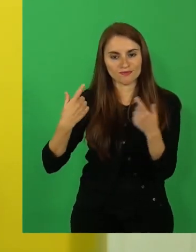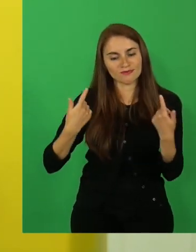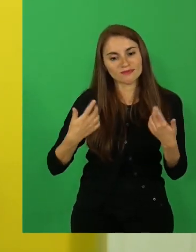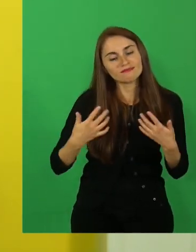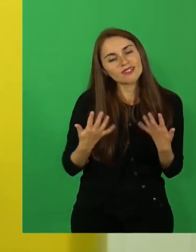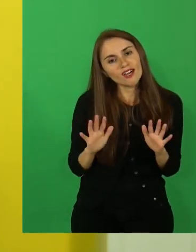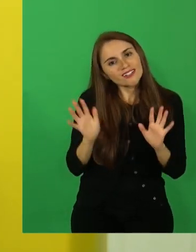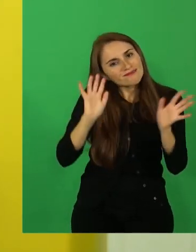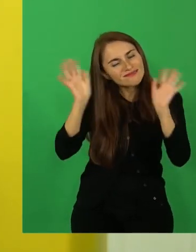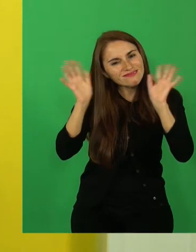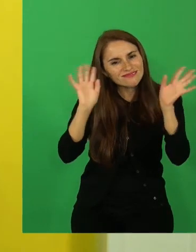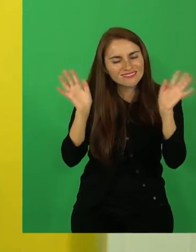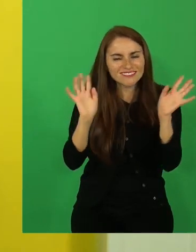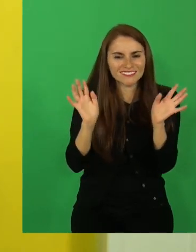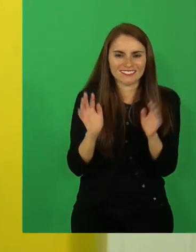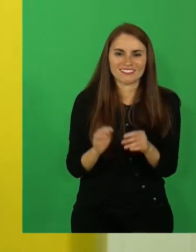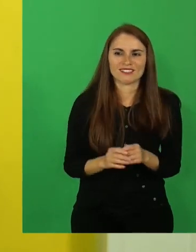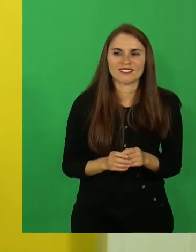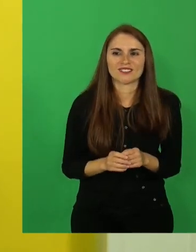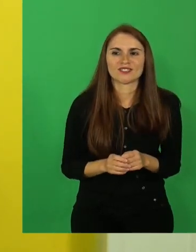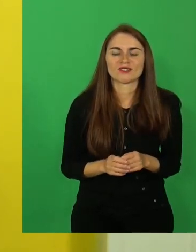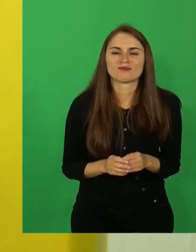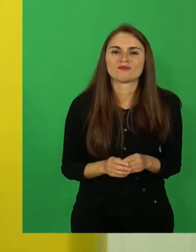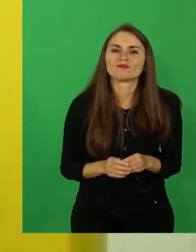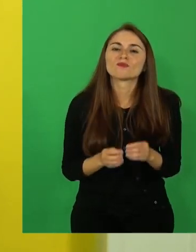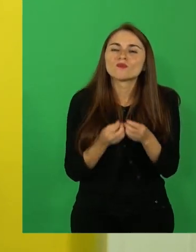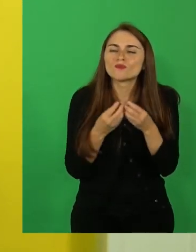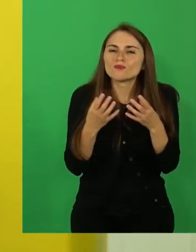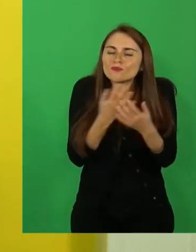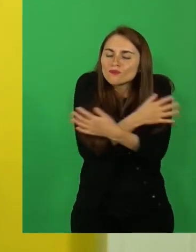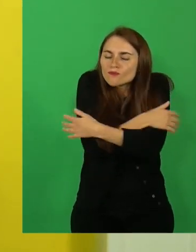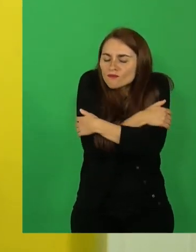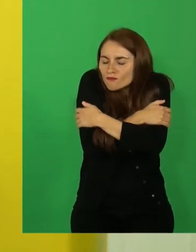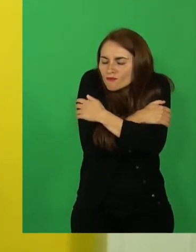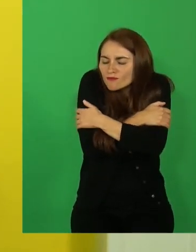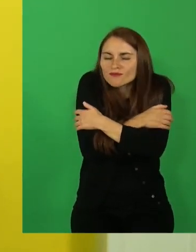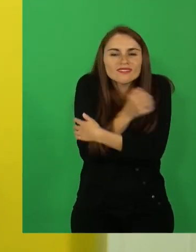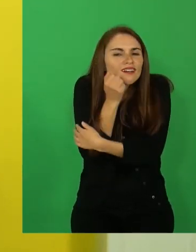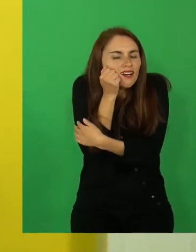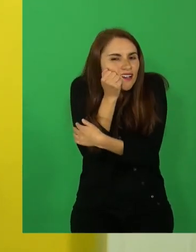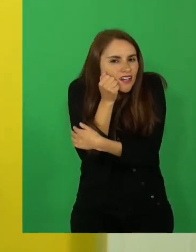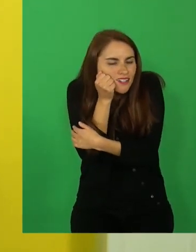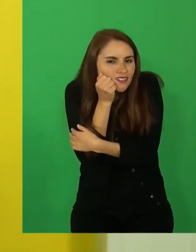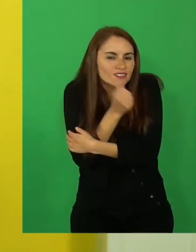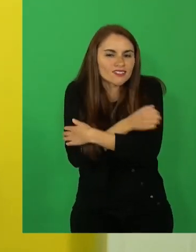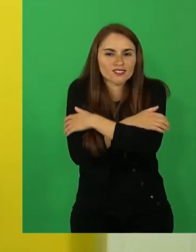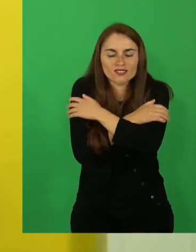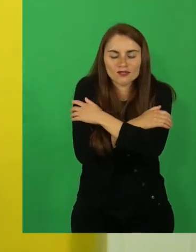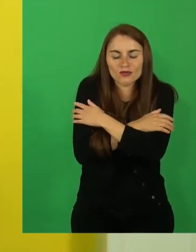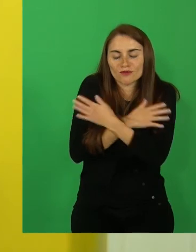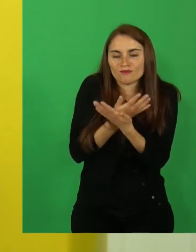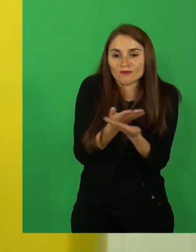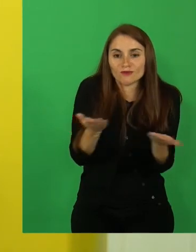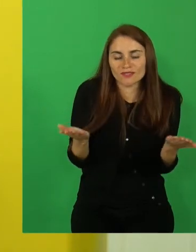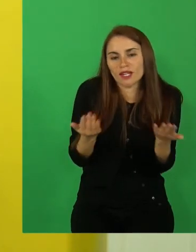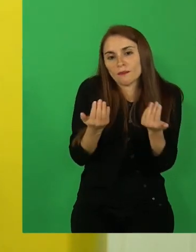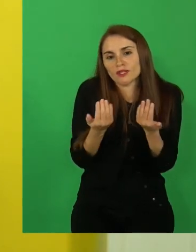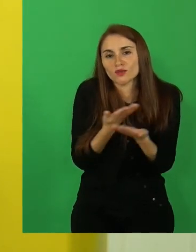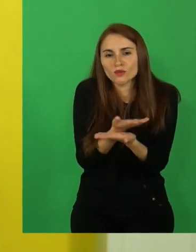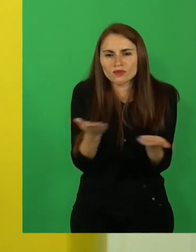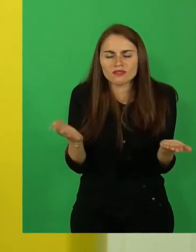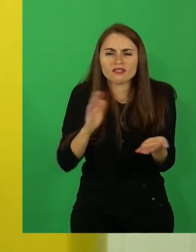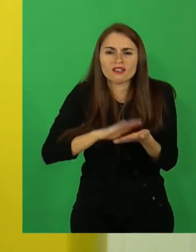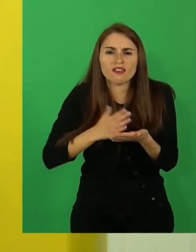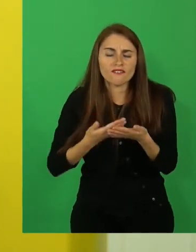con un abrazo lleno de cariño. Espero que estén muy bien,